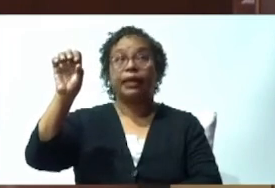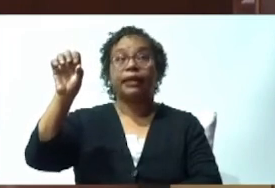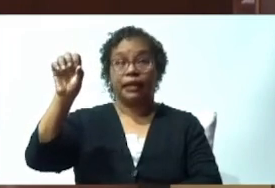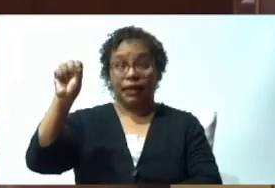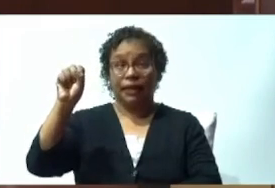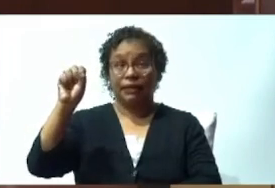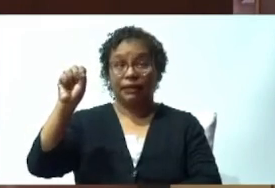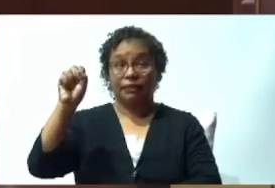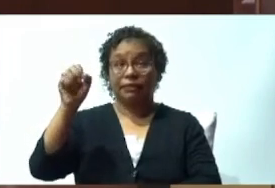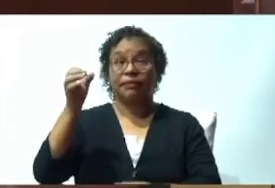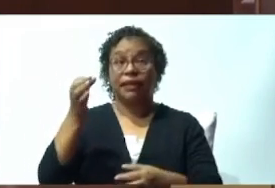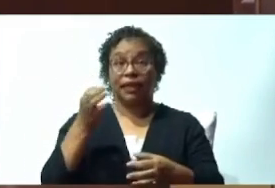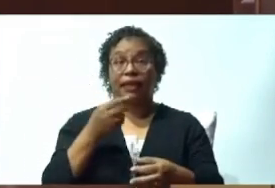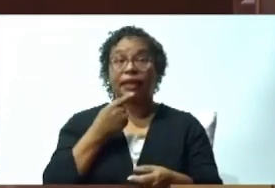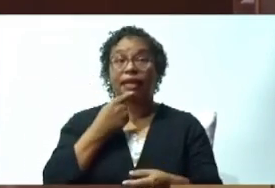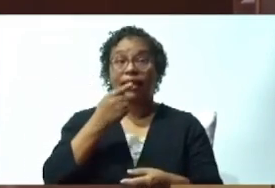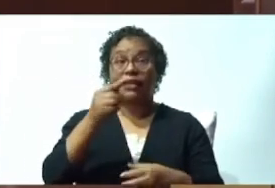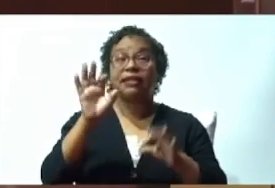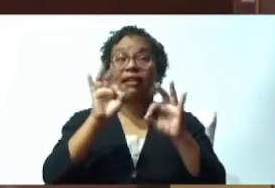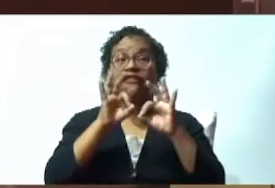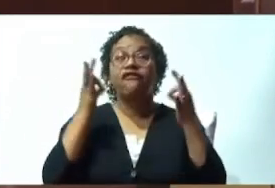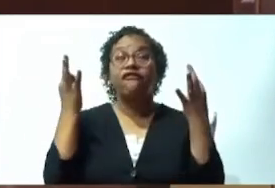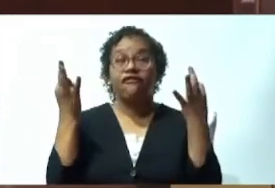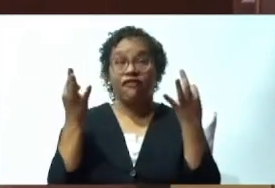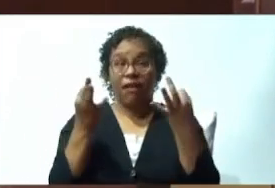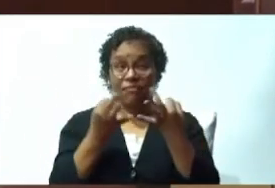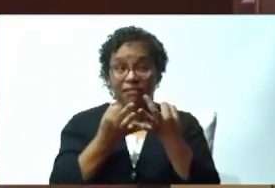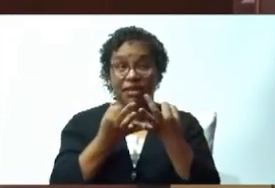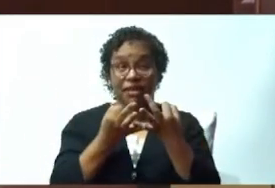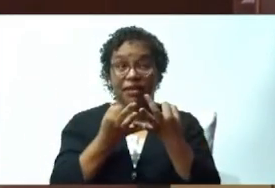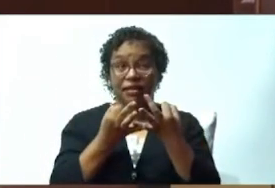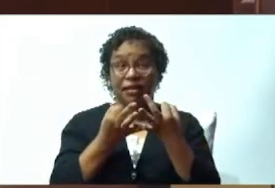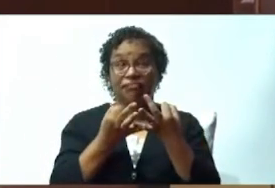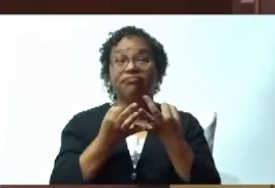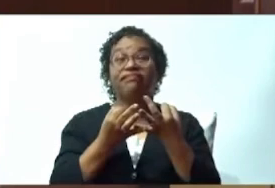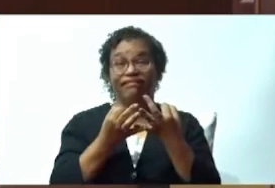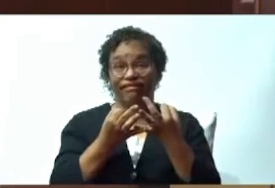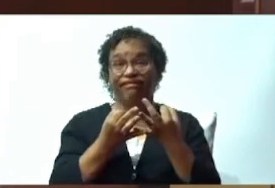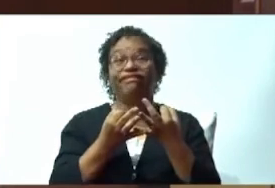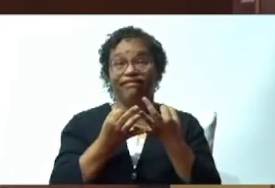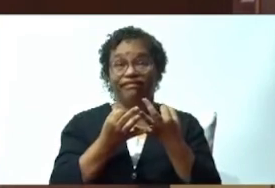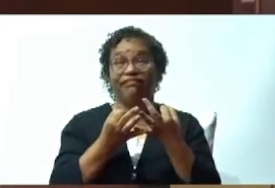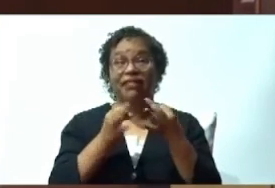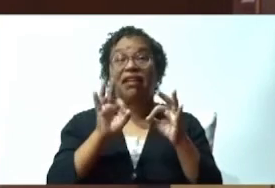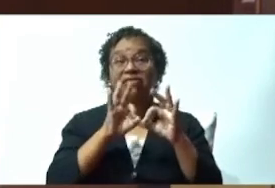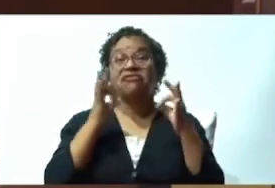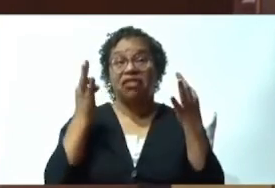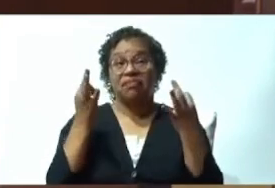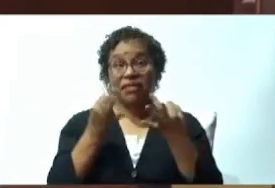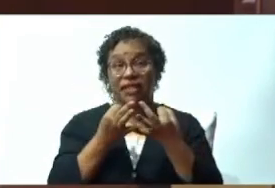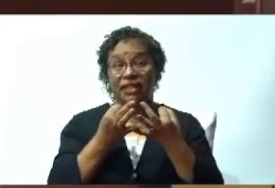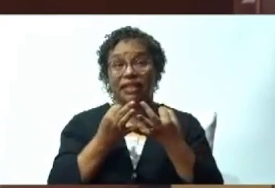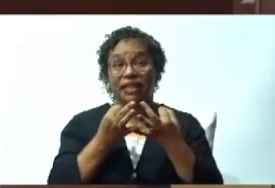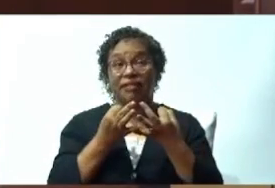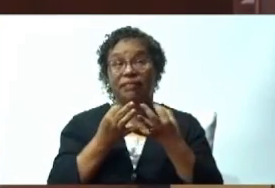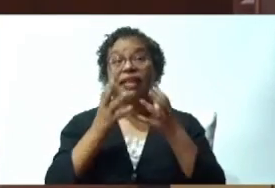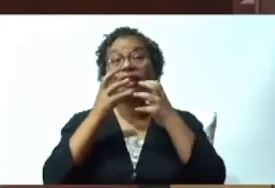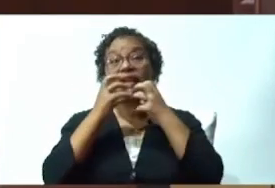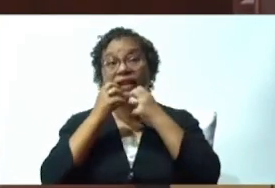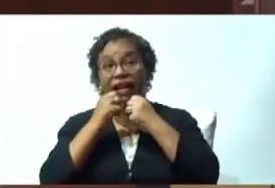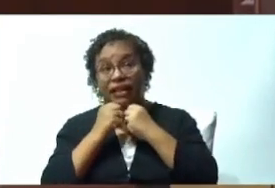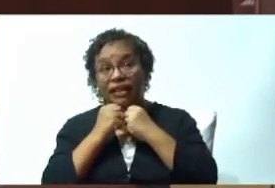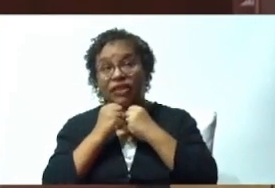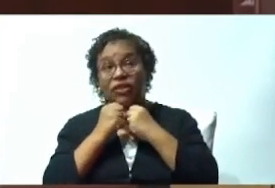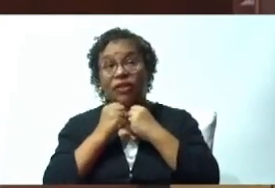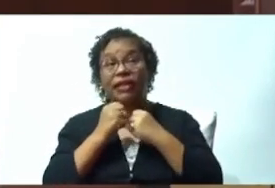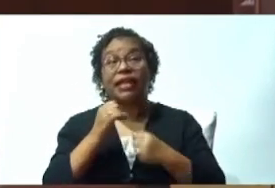familia es familia. Y es cariño y que solo el que tiene hijo entiende el deber que tiene